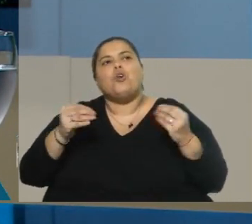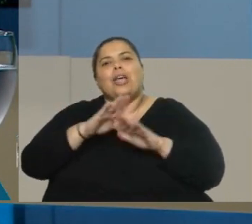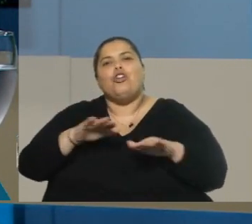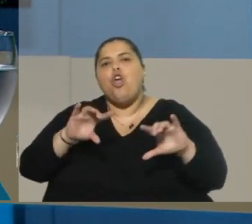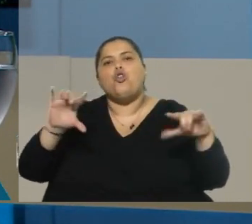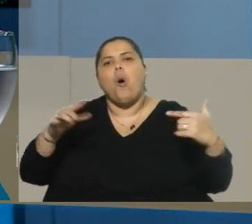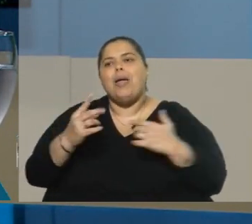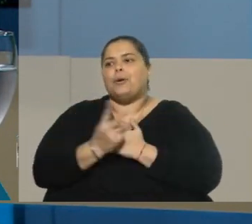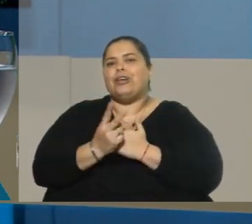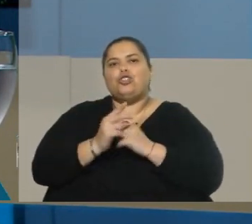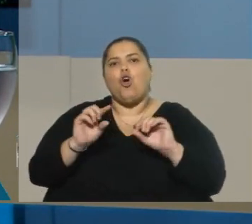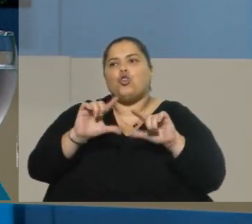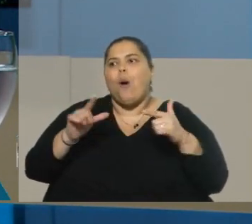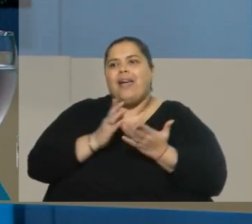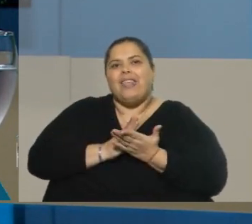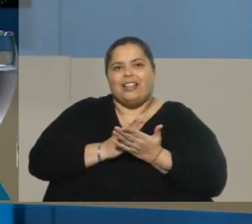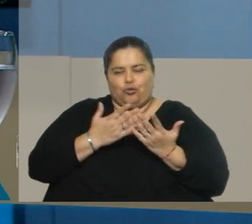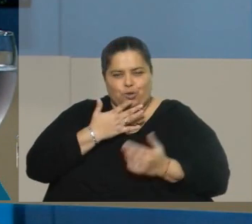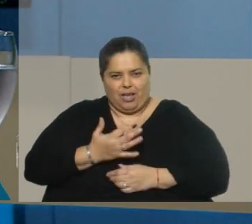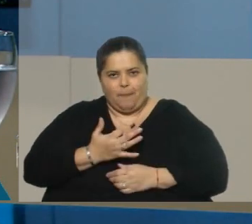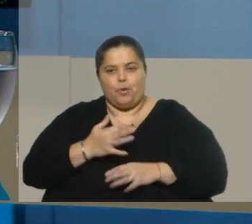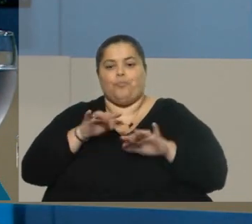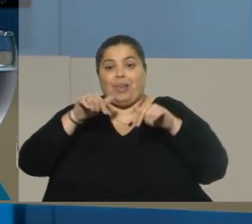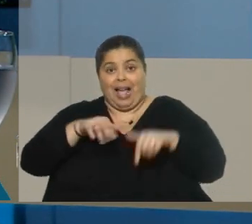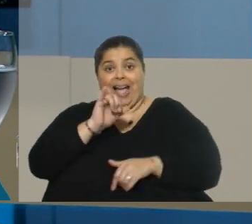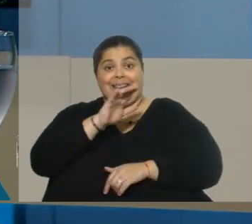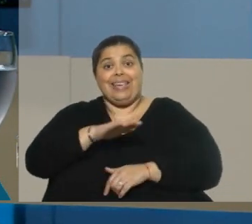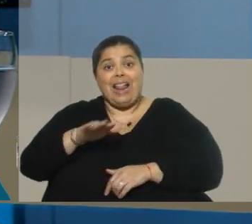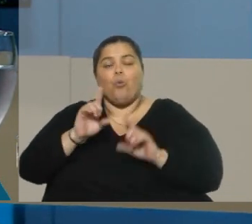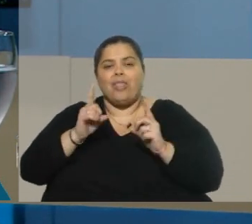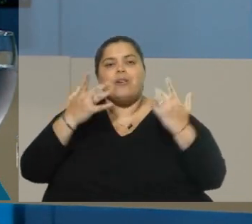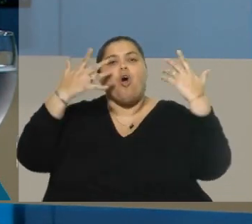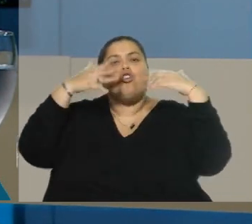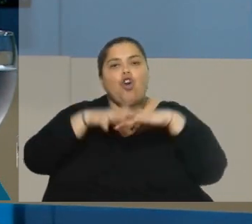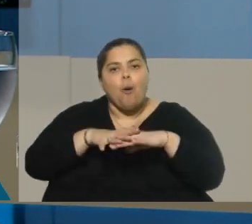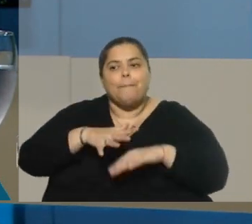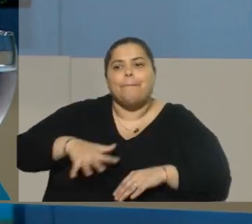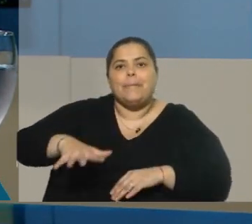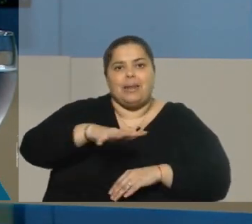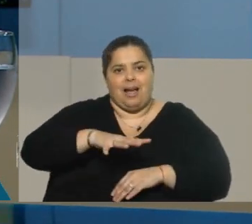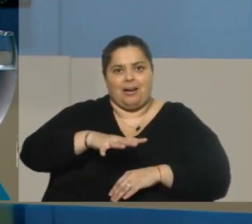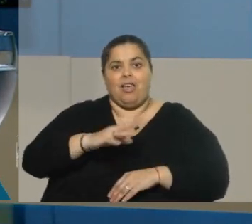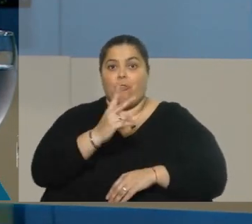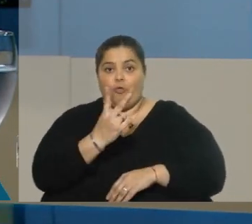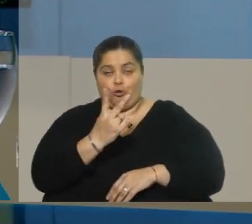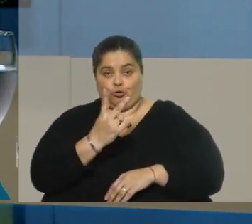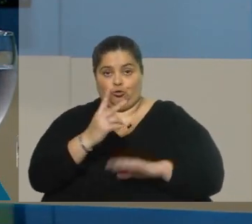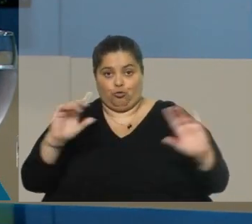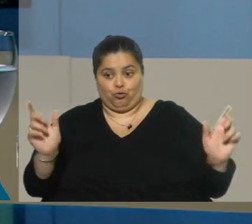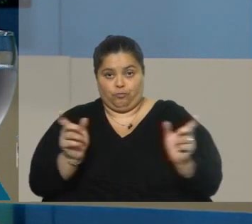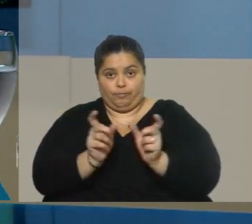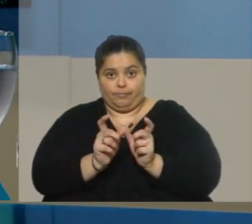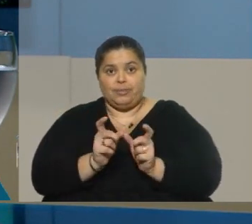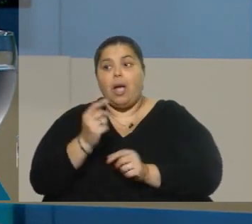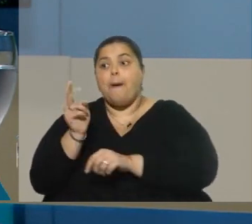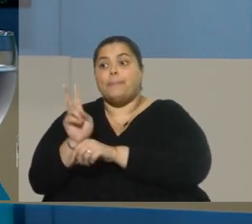vulneración de derechos. En INAO hay que combinar, todos los días hacemos un esfuerzo por combinar y por conjugar dos vocablos, son